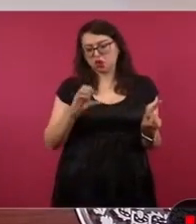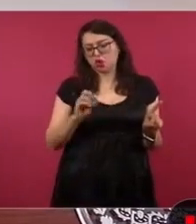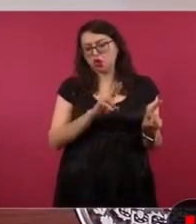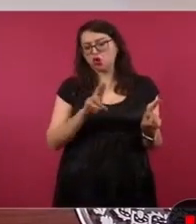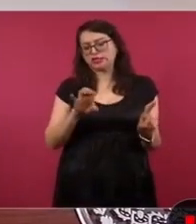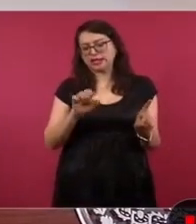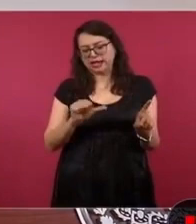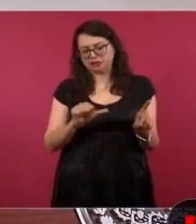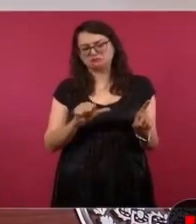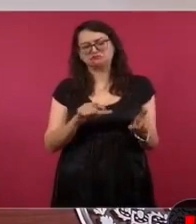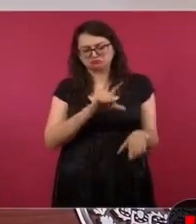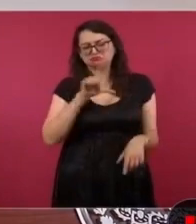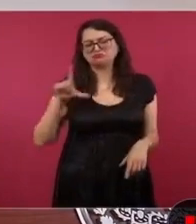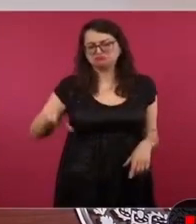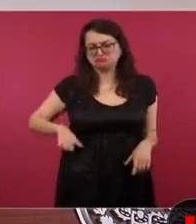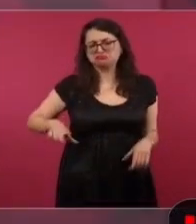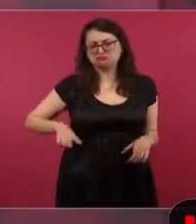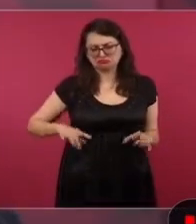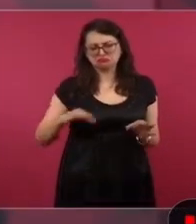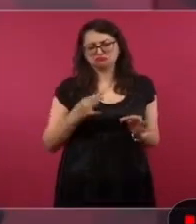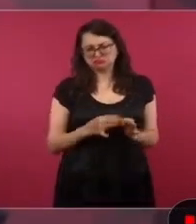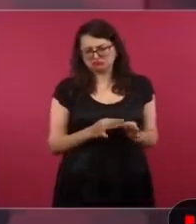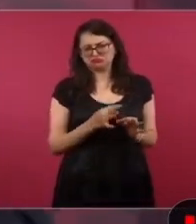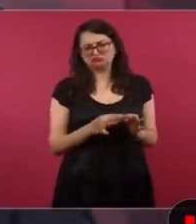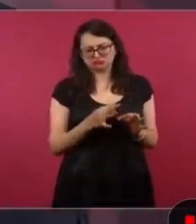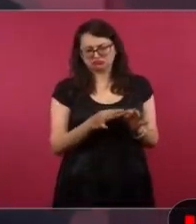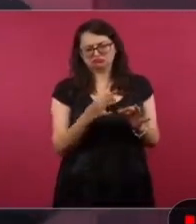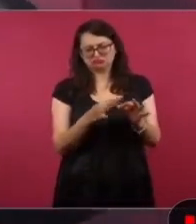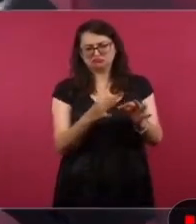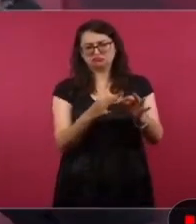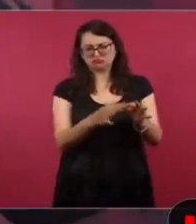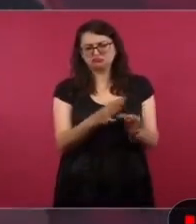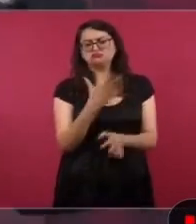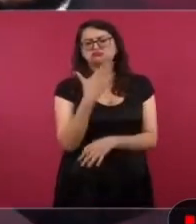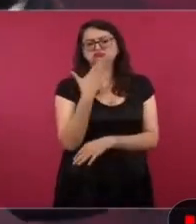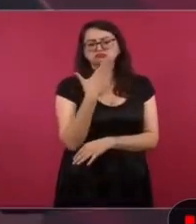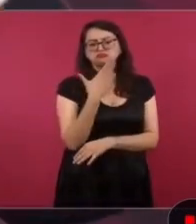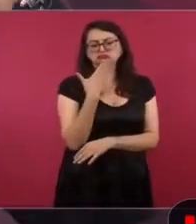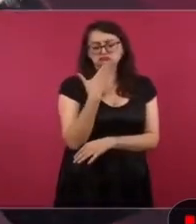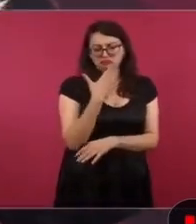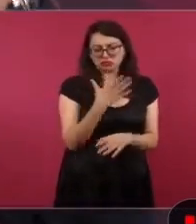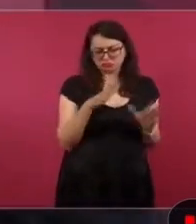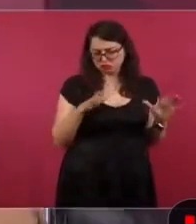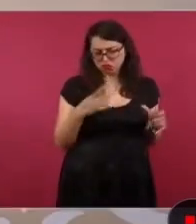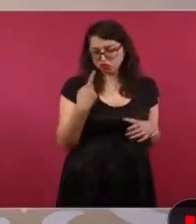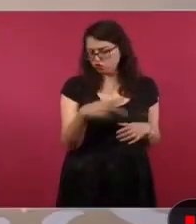pero hay otro grupo